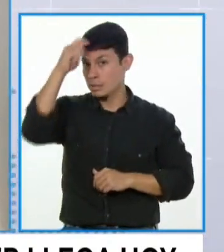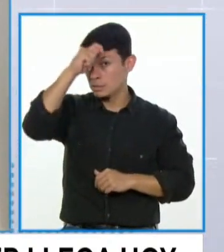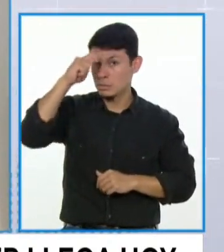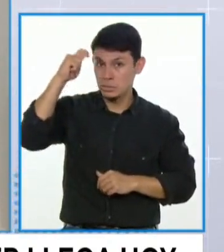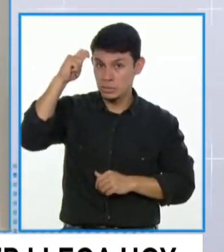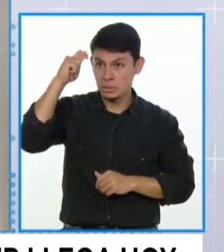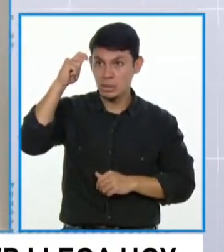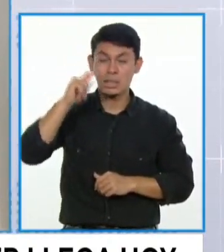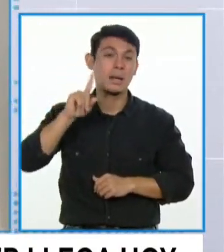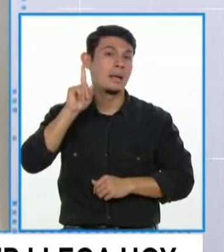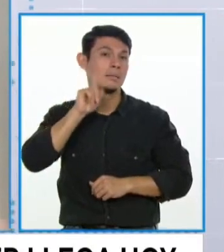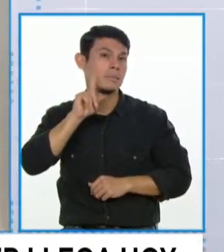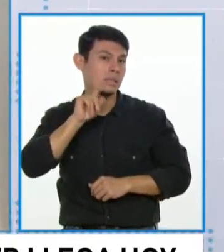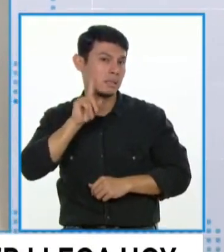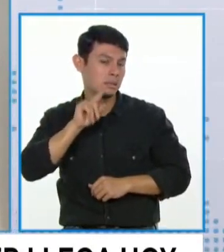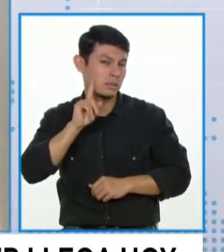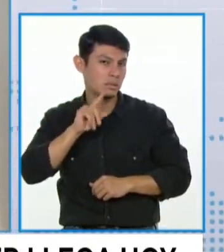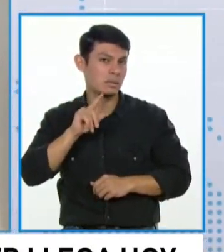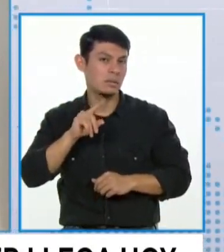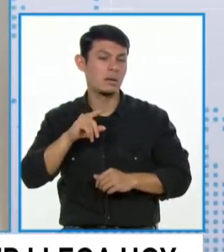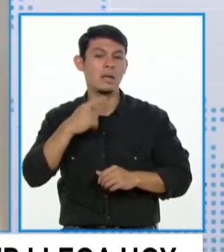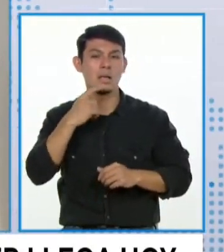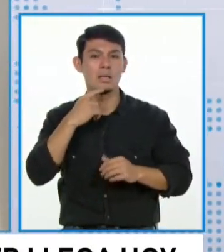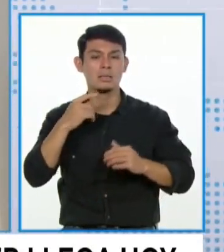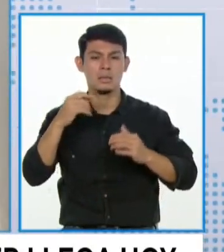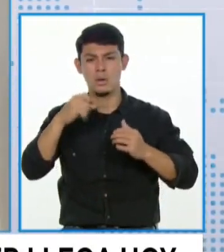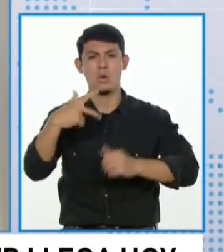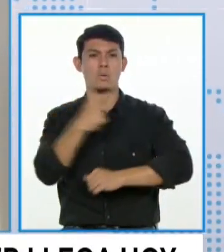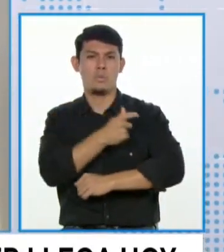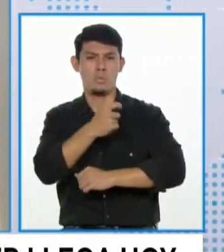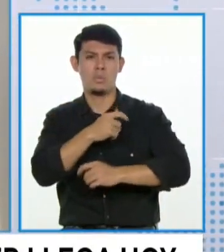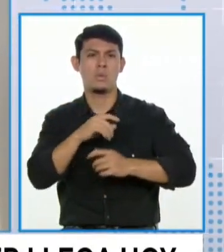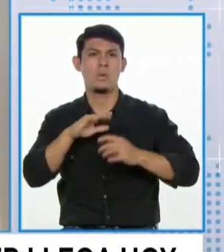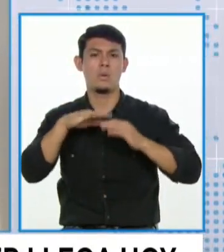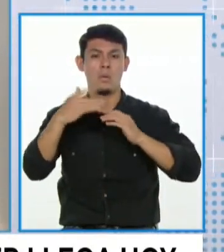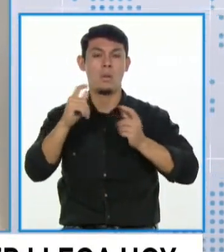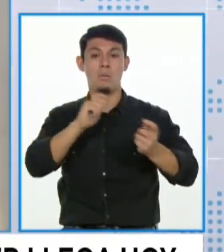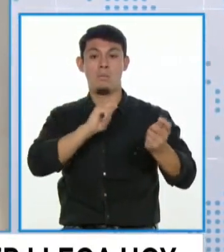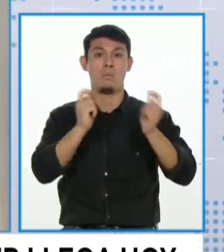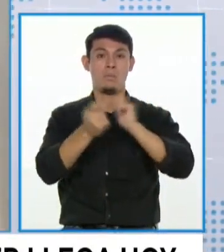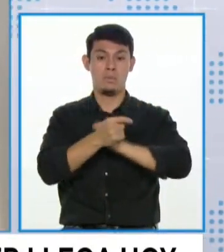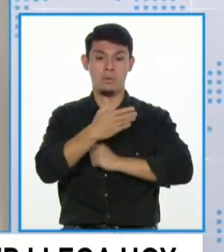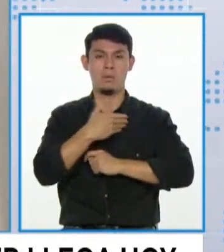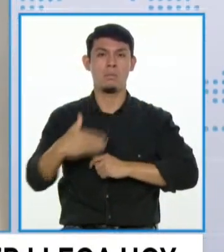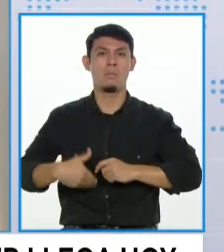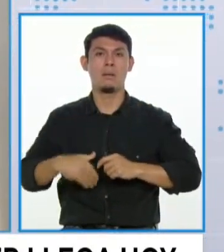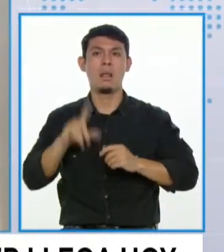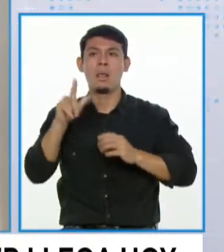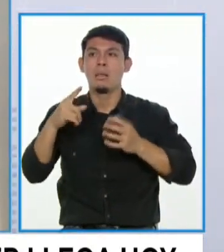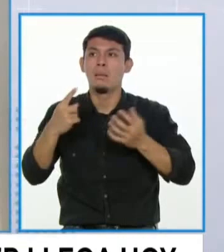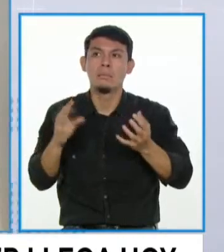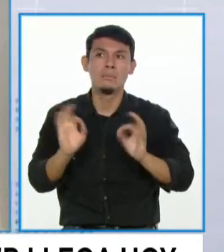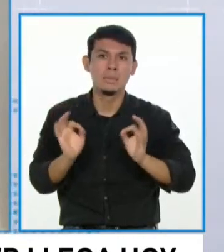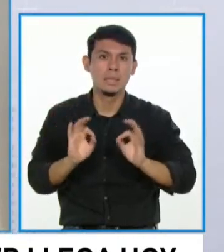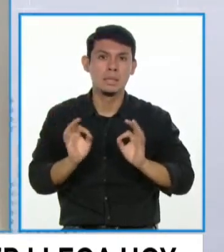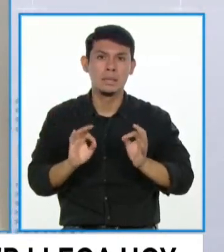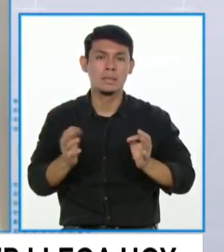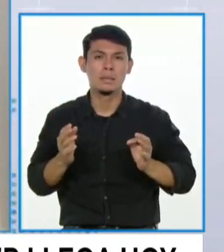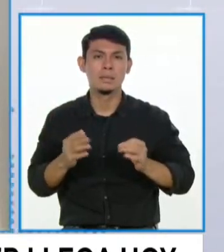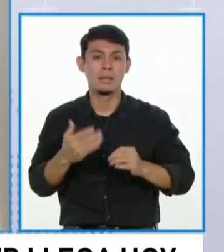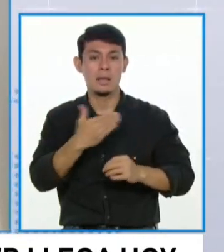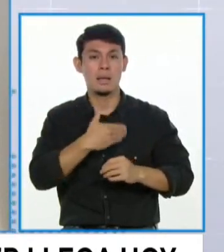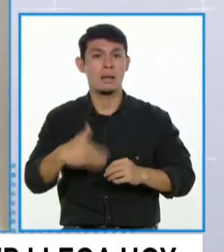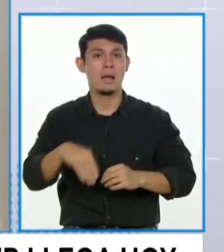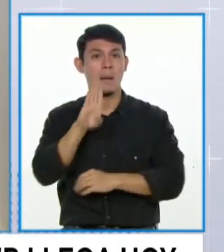mintió descaradamente con respecto a su programa de vacunación y cuando cambian de gobierno se dan cuenta que no hay absolutamente nada. Y el gobierno del